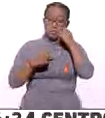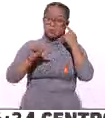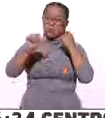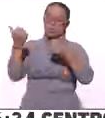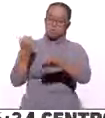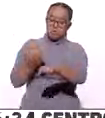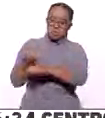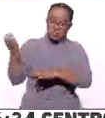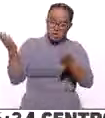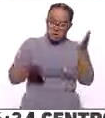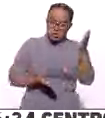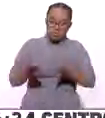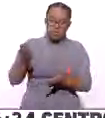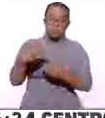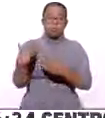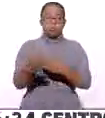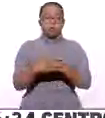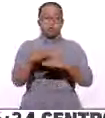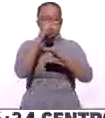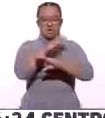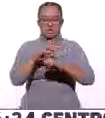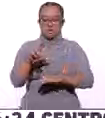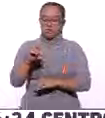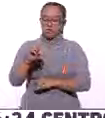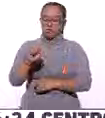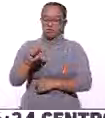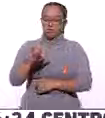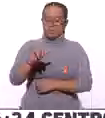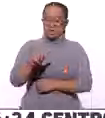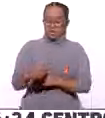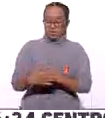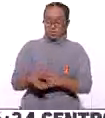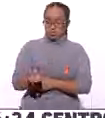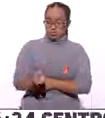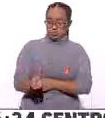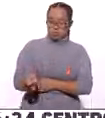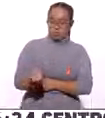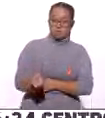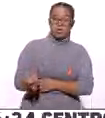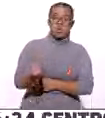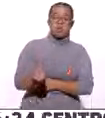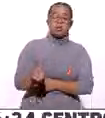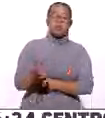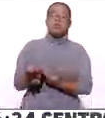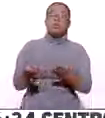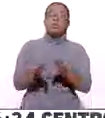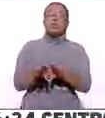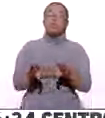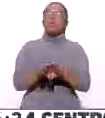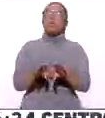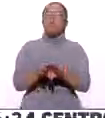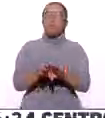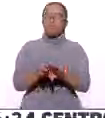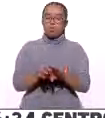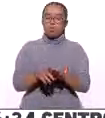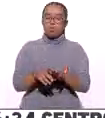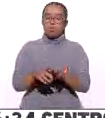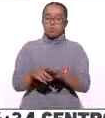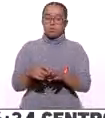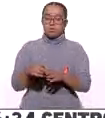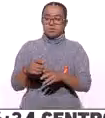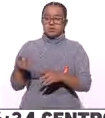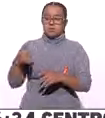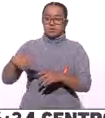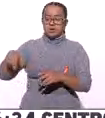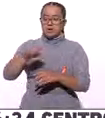entidades, está en puerta el concierto de Rosalía este viernes en el Zócalo. ¿Cómo viene la reactivación del